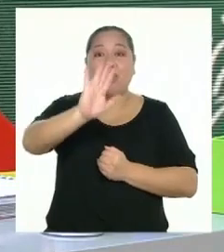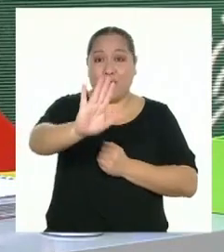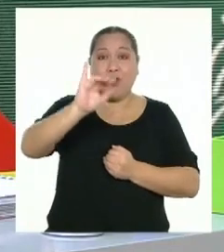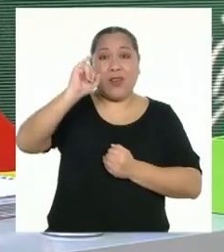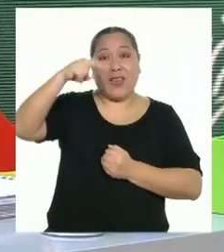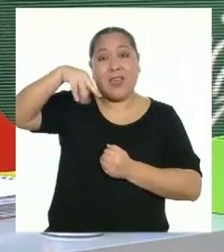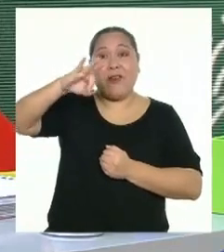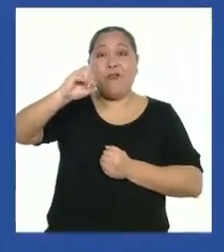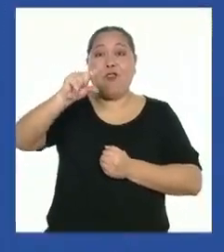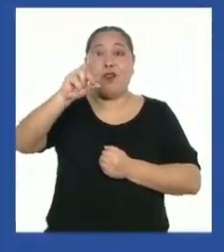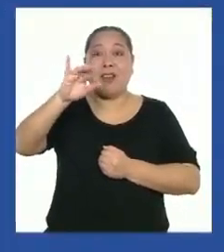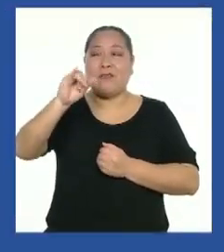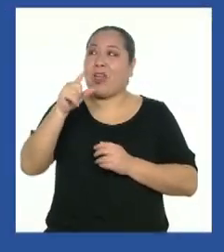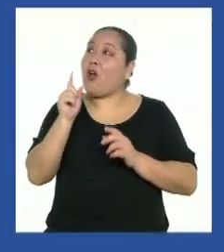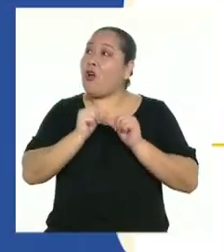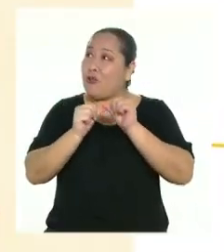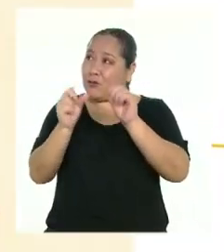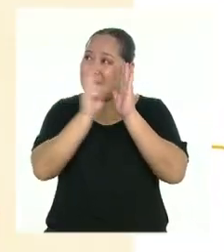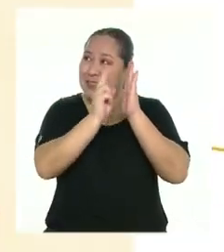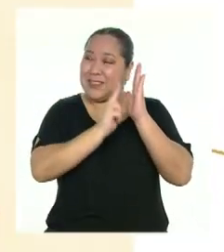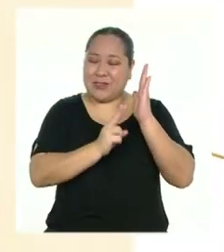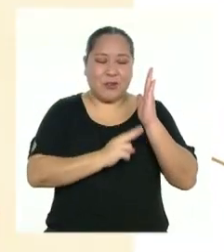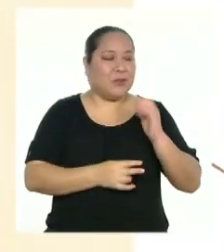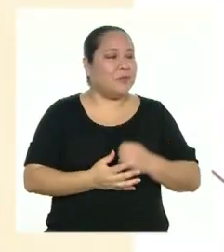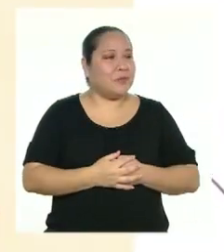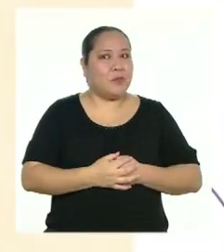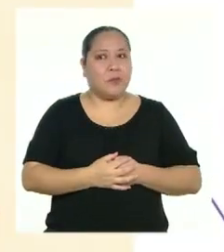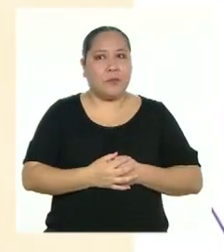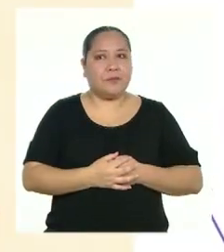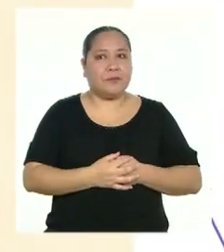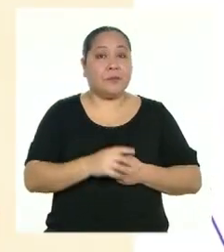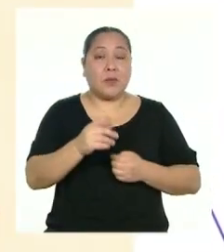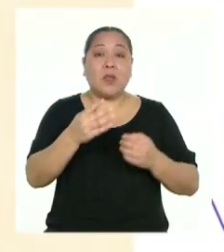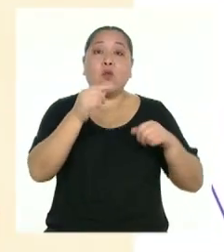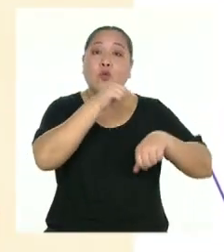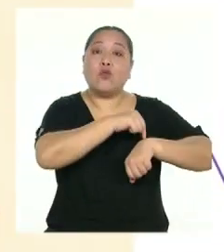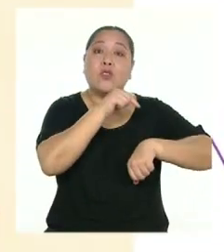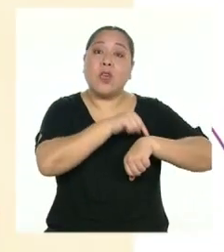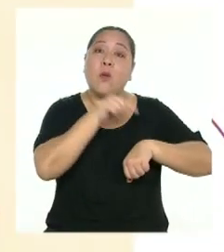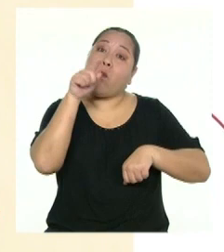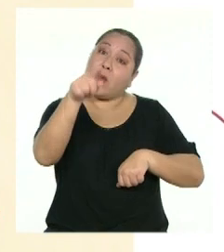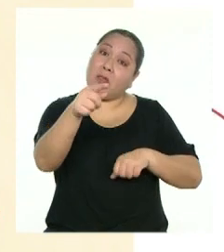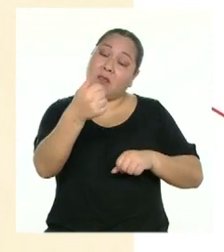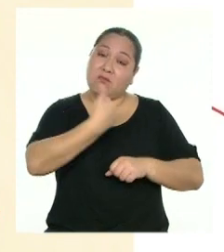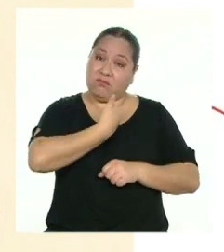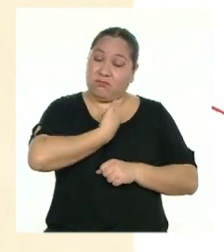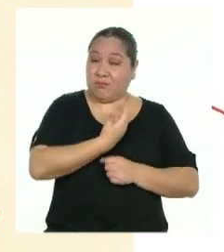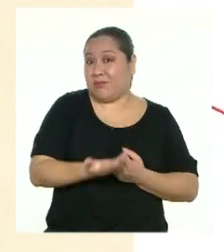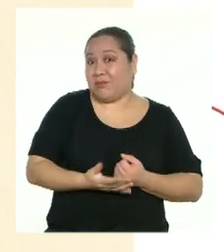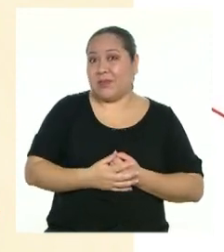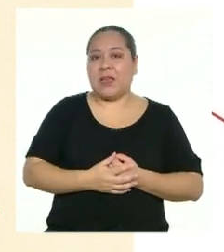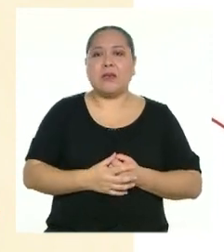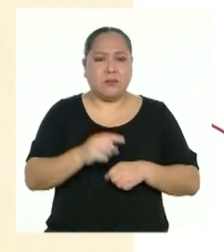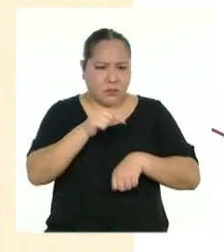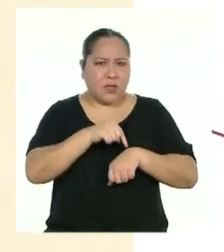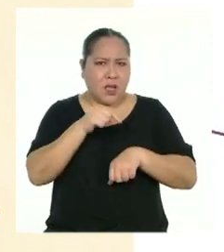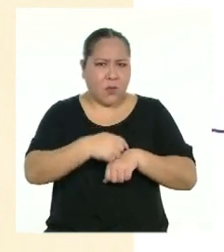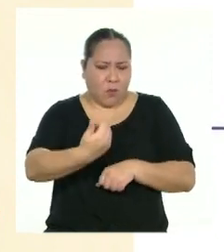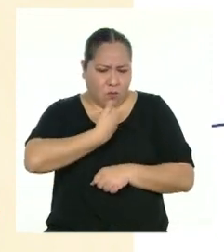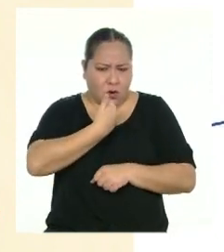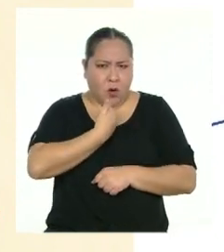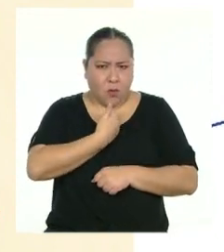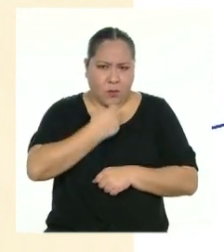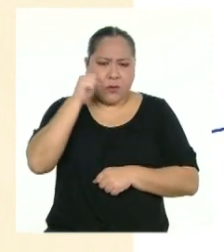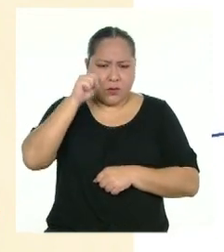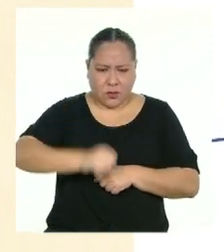¡Sigamos con la lectura! Ten un momento para ti mismo. Está bien permitirse momentos con uno mismo y ese